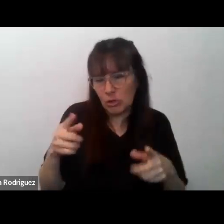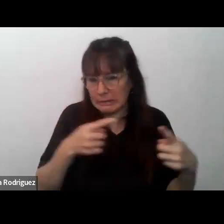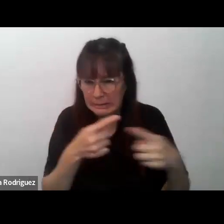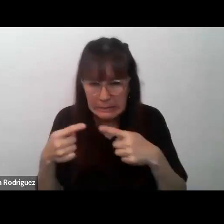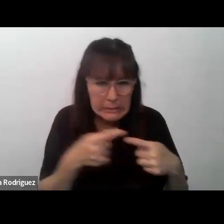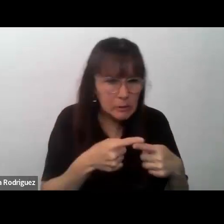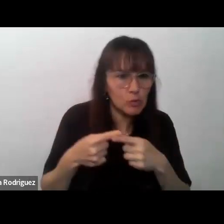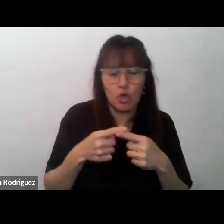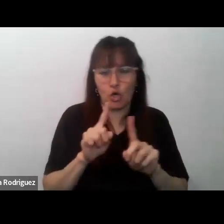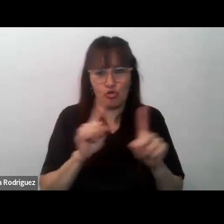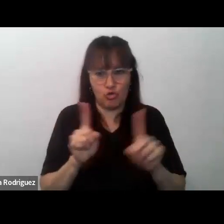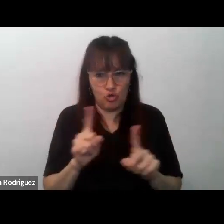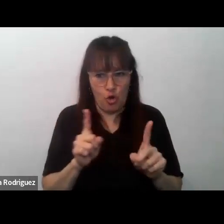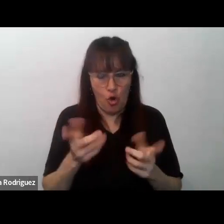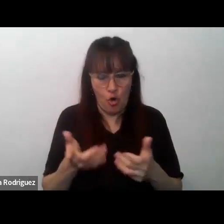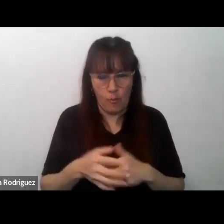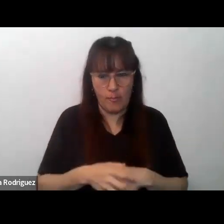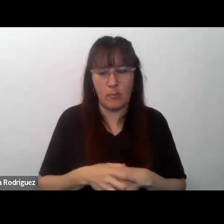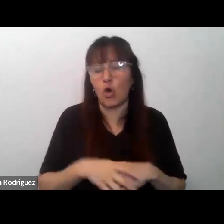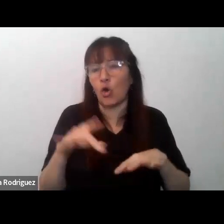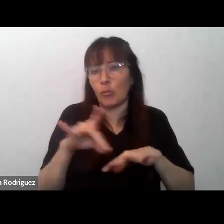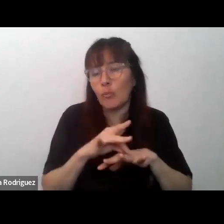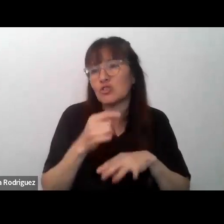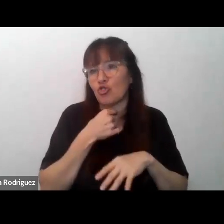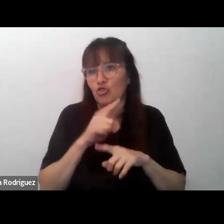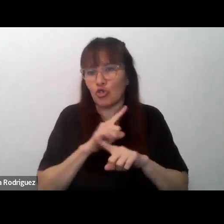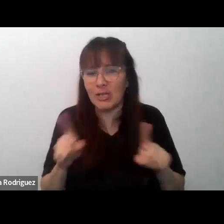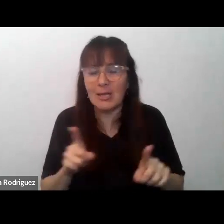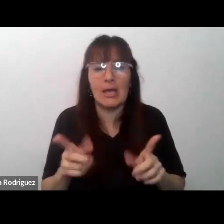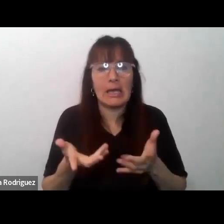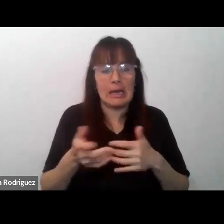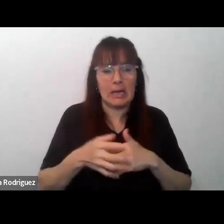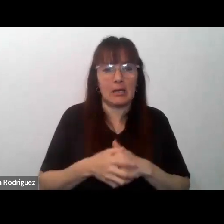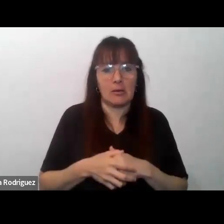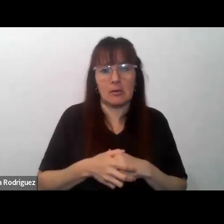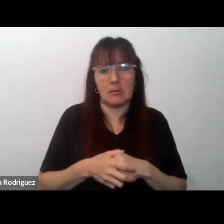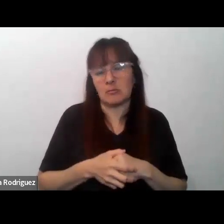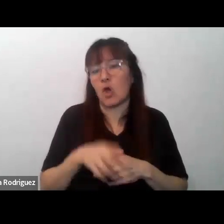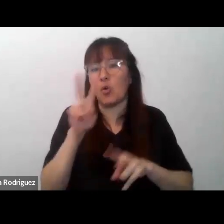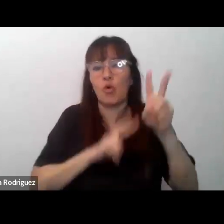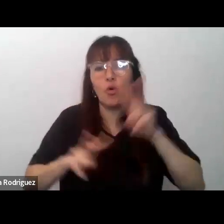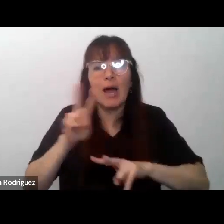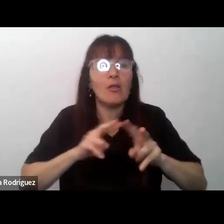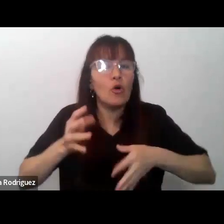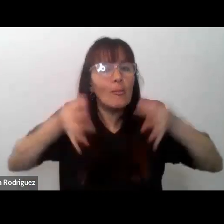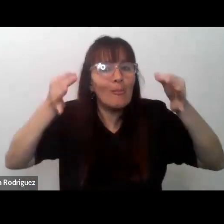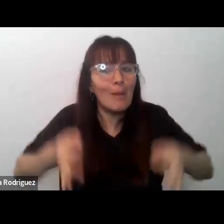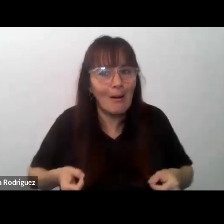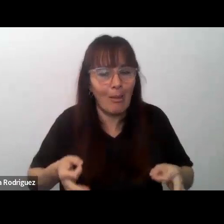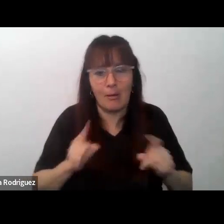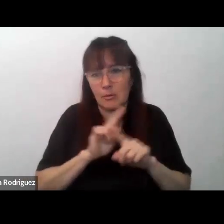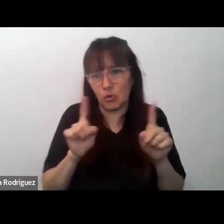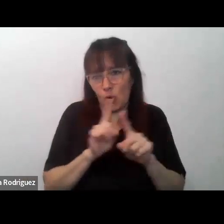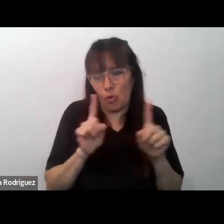que no quieran comprometerse expresando el mundo y buscando la verdad sino